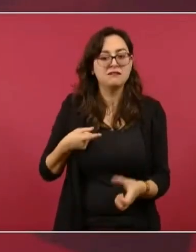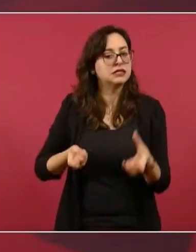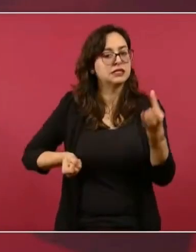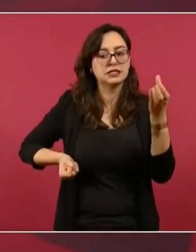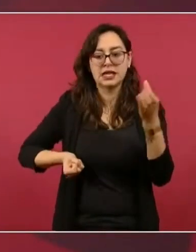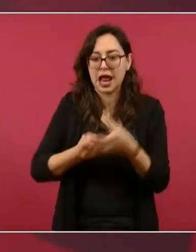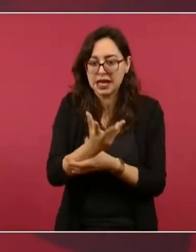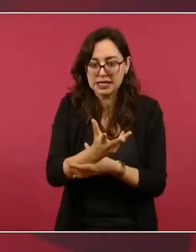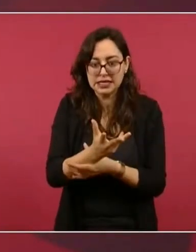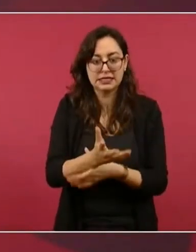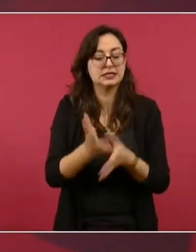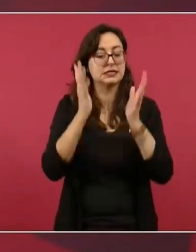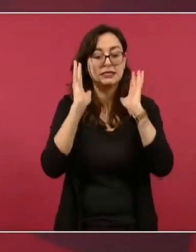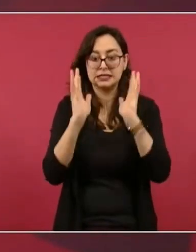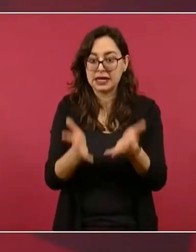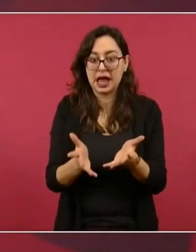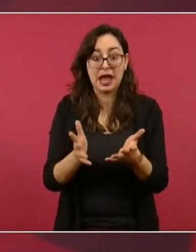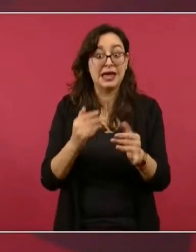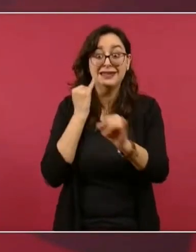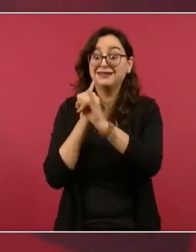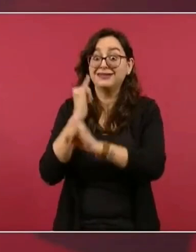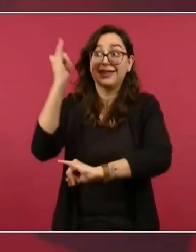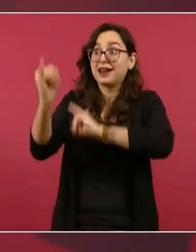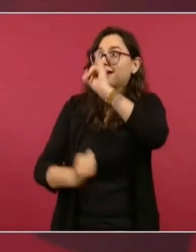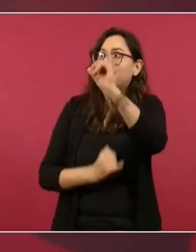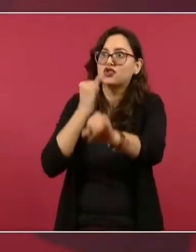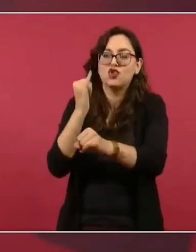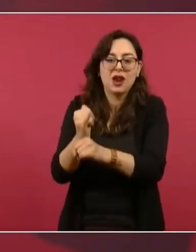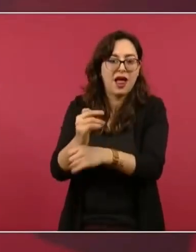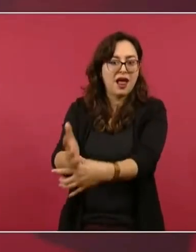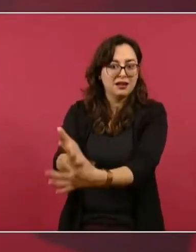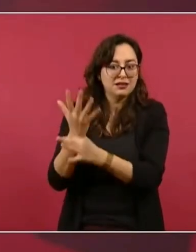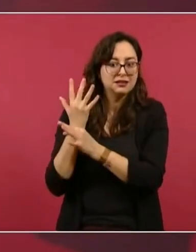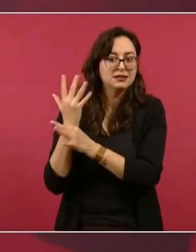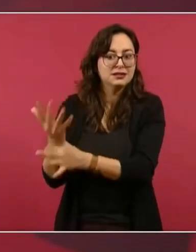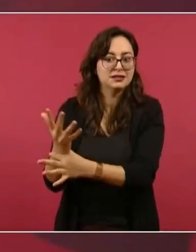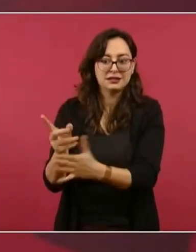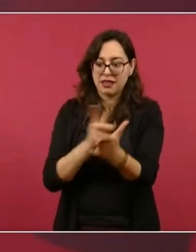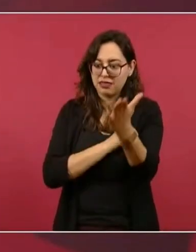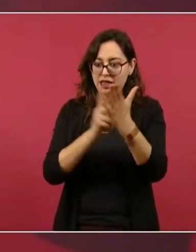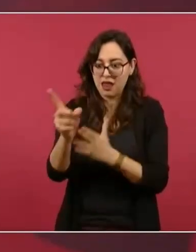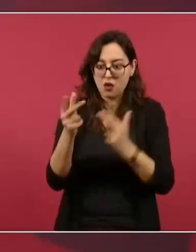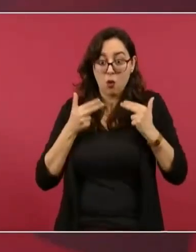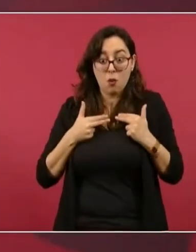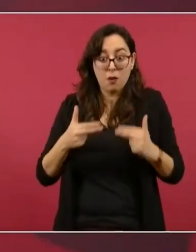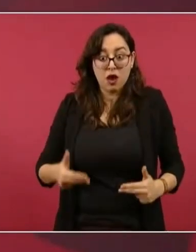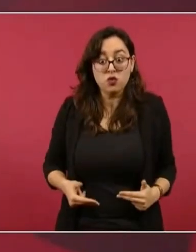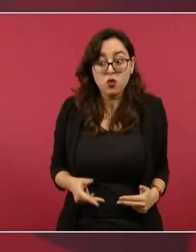en toda la normatividad internacional de derechos humanos.